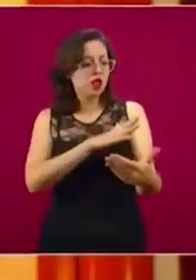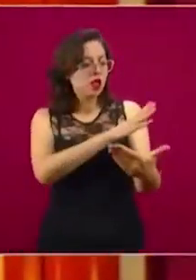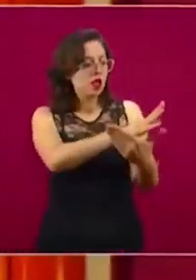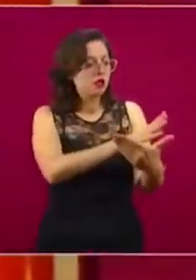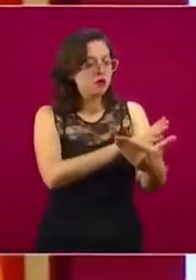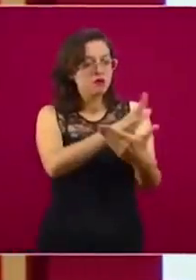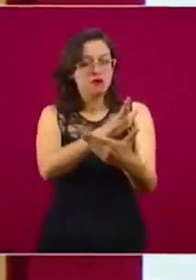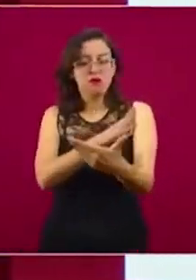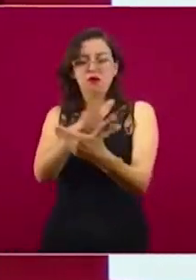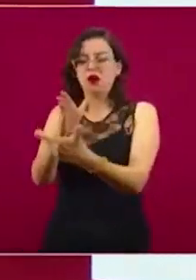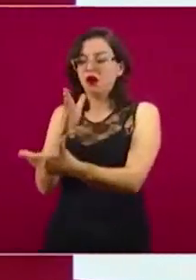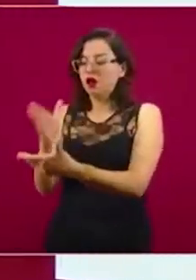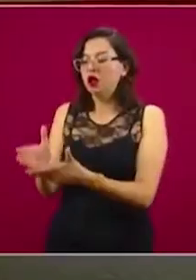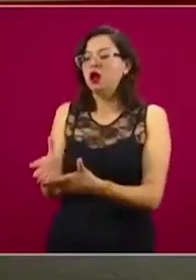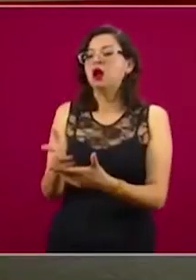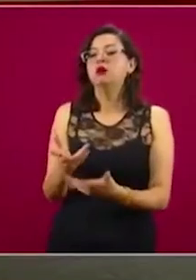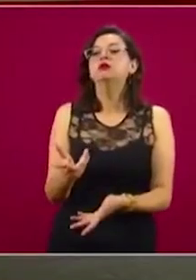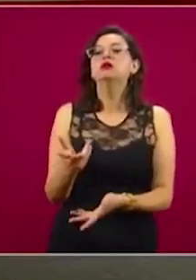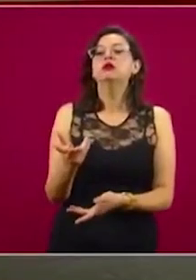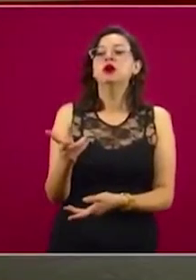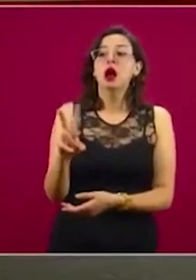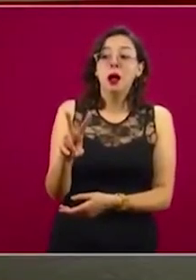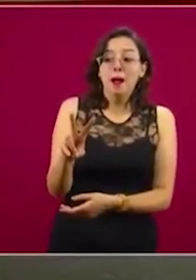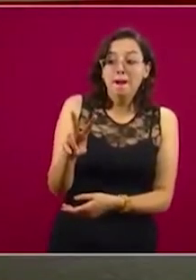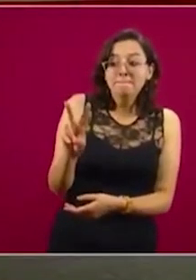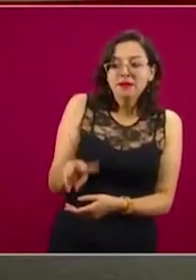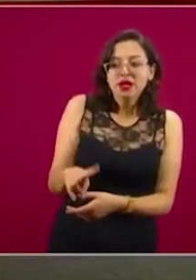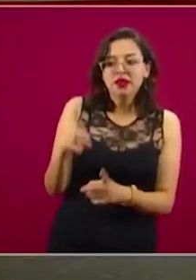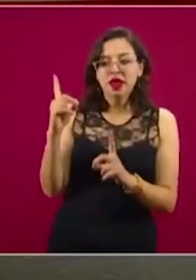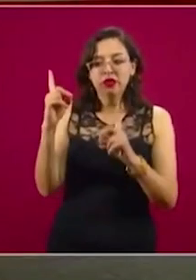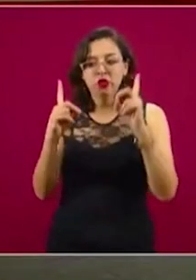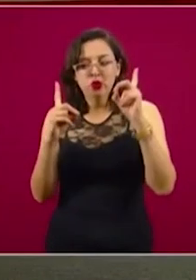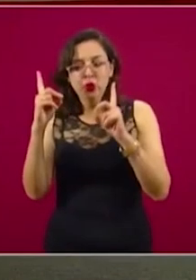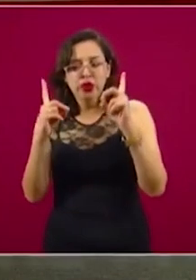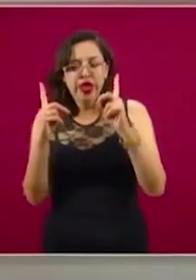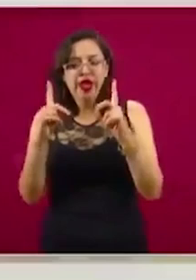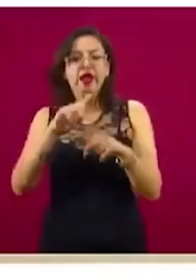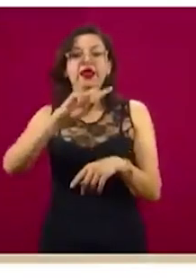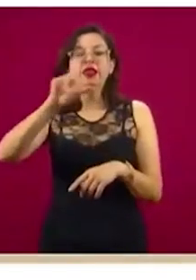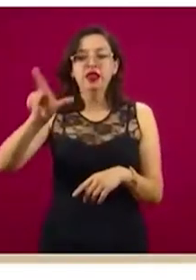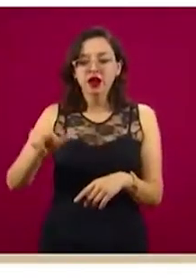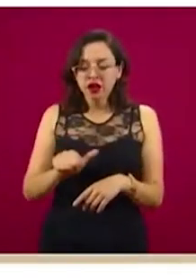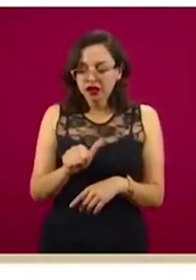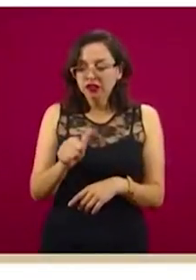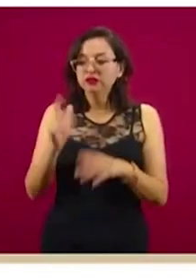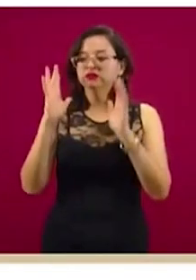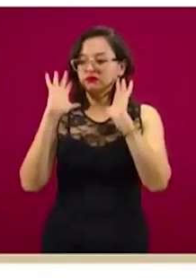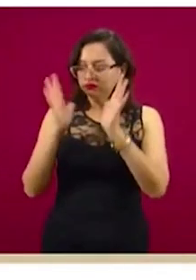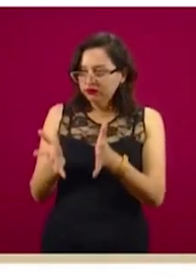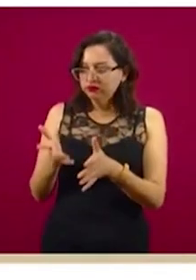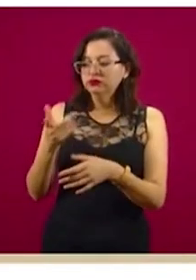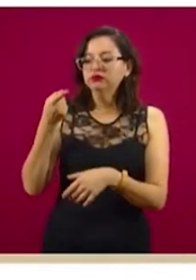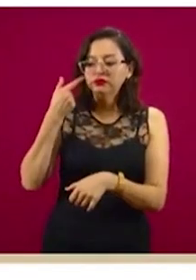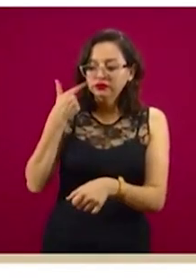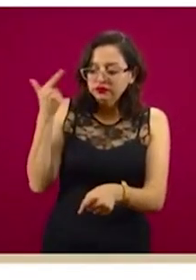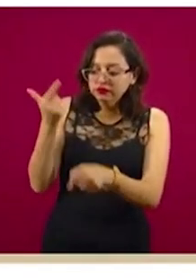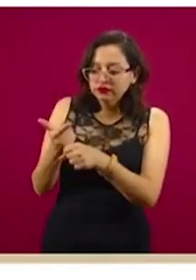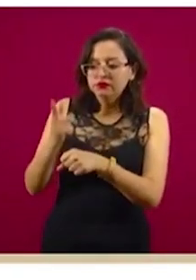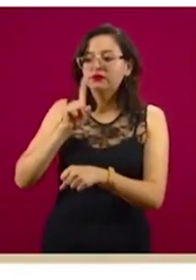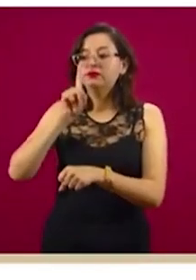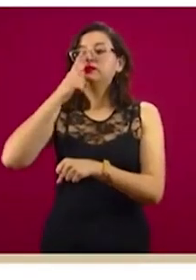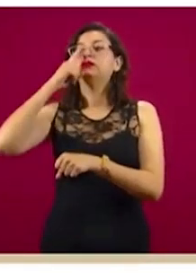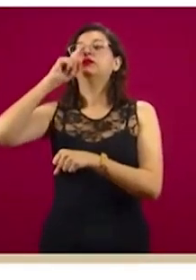cuando se considera como casos sospechosos, en su momento lo son y después confirmados cuando se les toma la prueba y la prueba sale positiva,